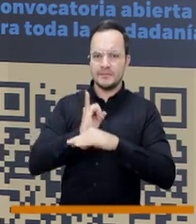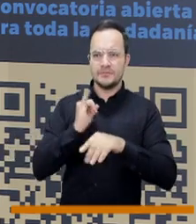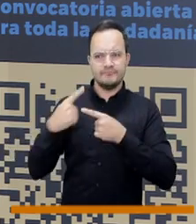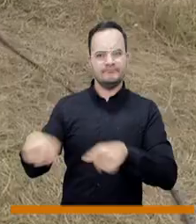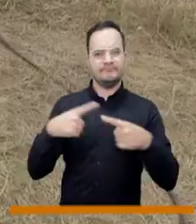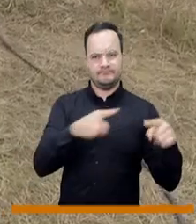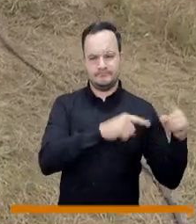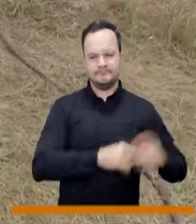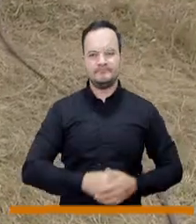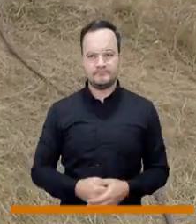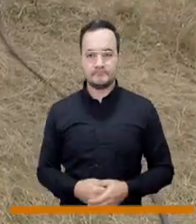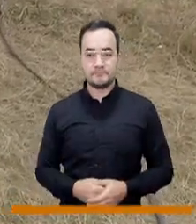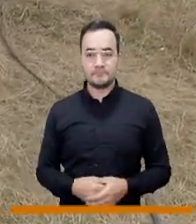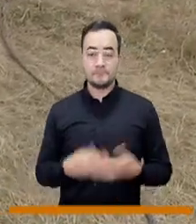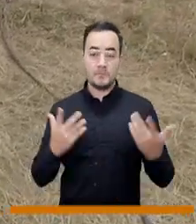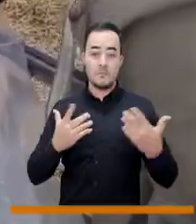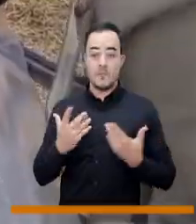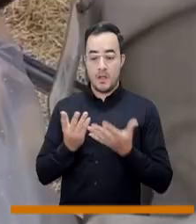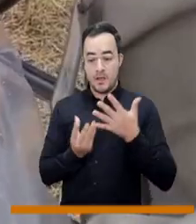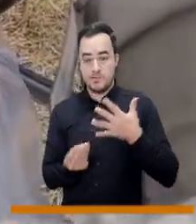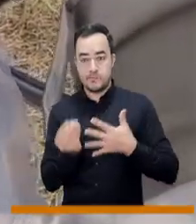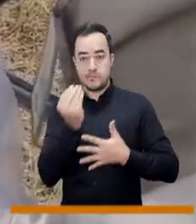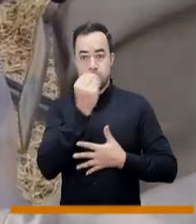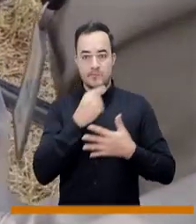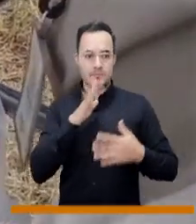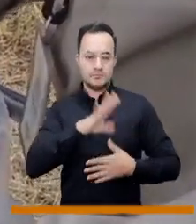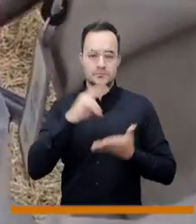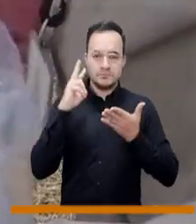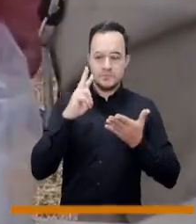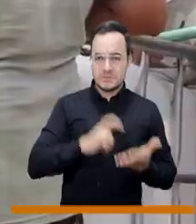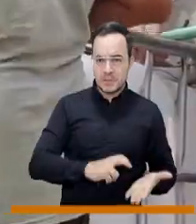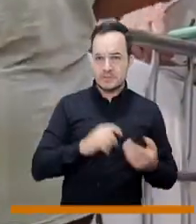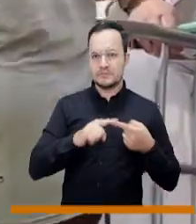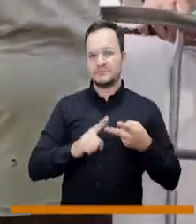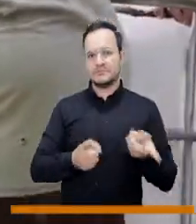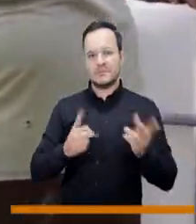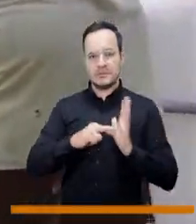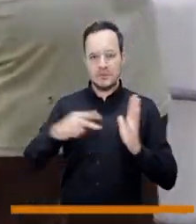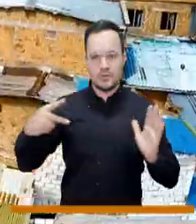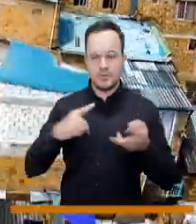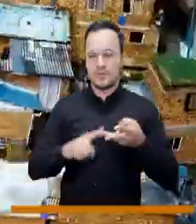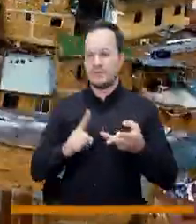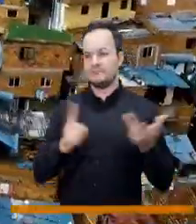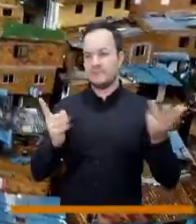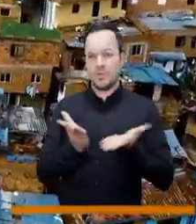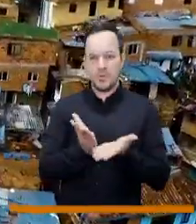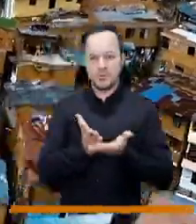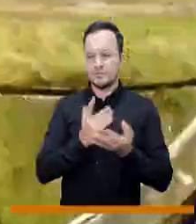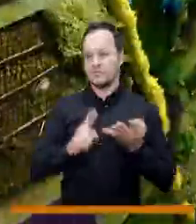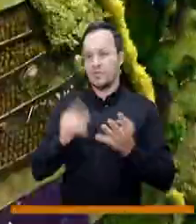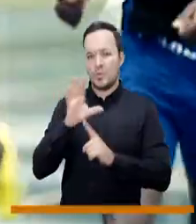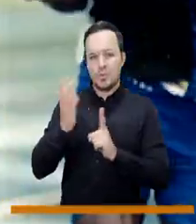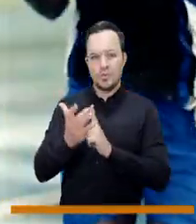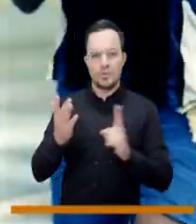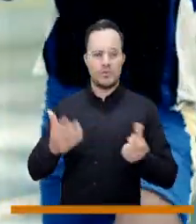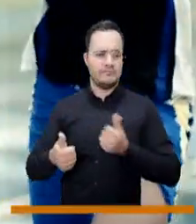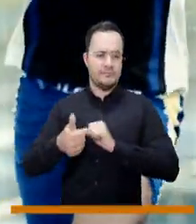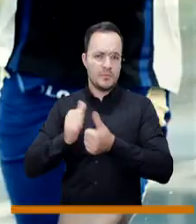esta distinción. Cada una de las categorías en los méritos científico, tecnológico, educativo, cultural,